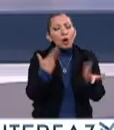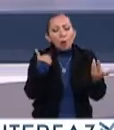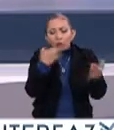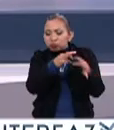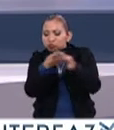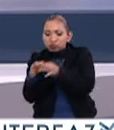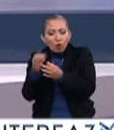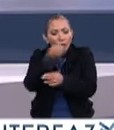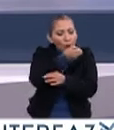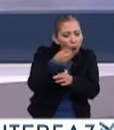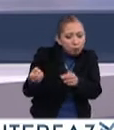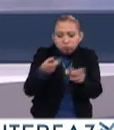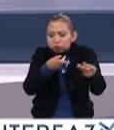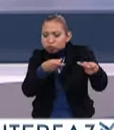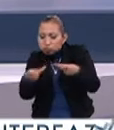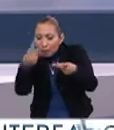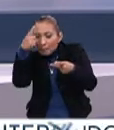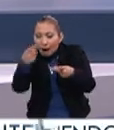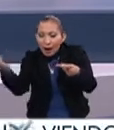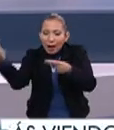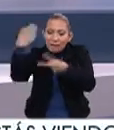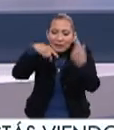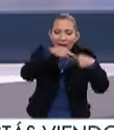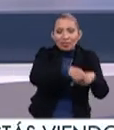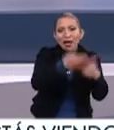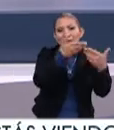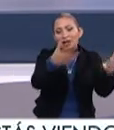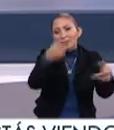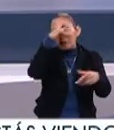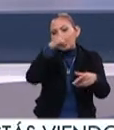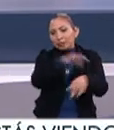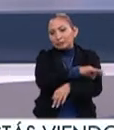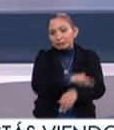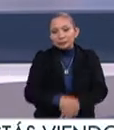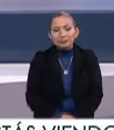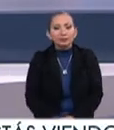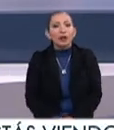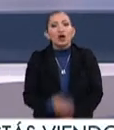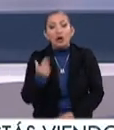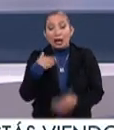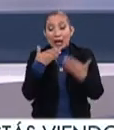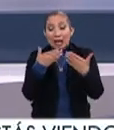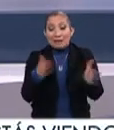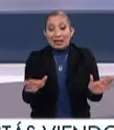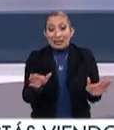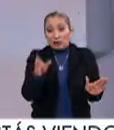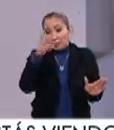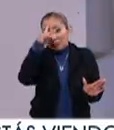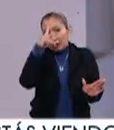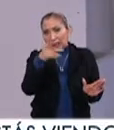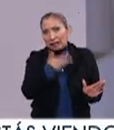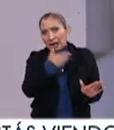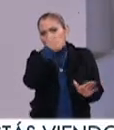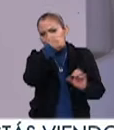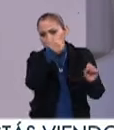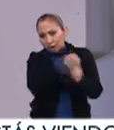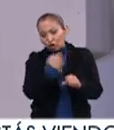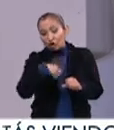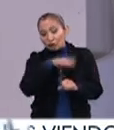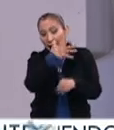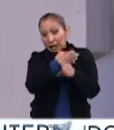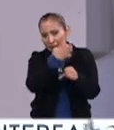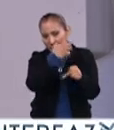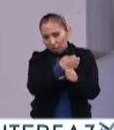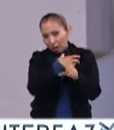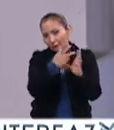coordinan año con año para albergar el Abierto Mexicano de Diseño? Bueno, de hecho, el Abierto lleva seis años, nosotros es la